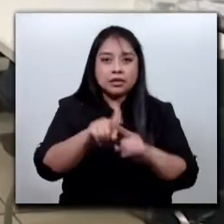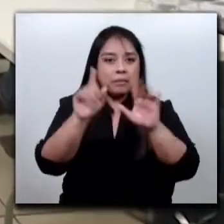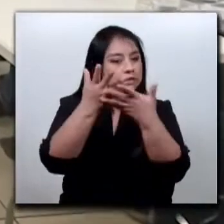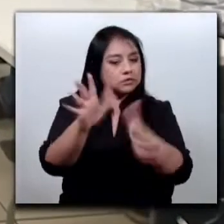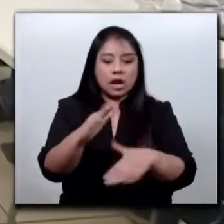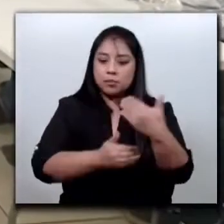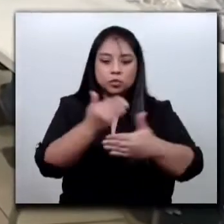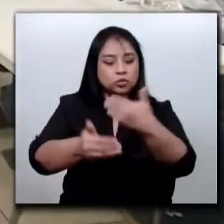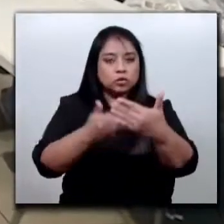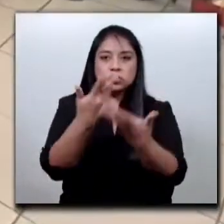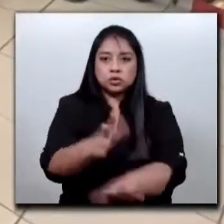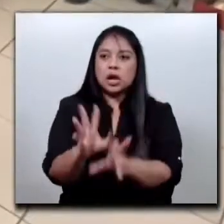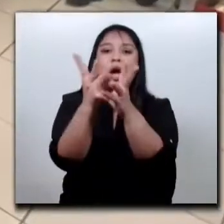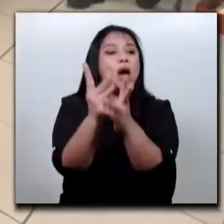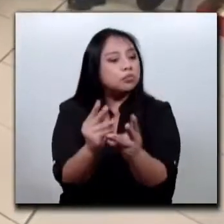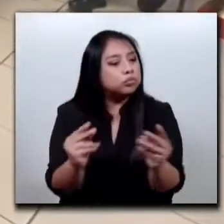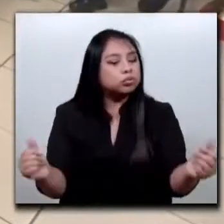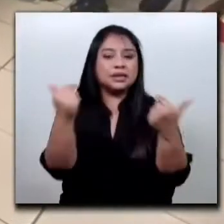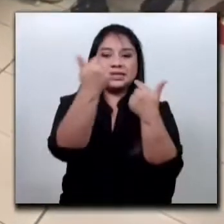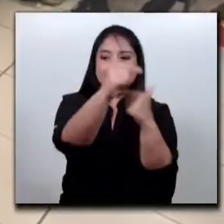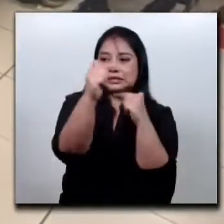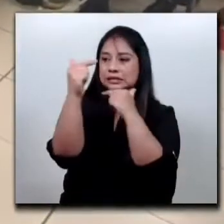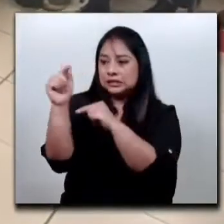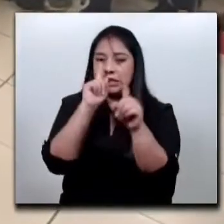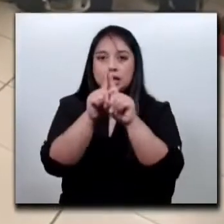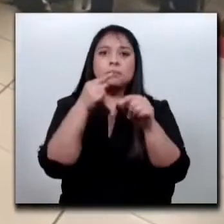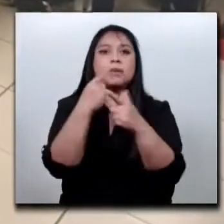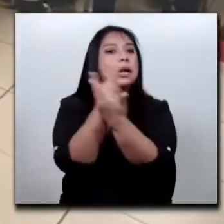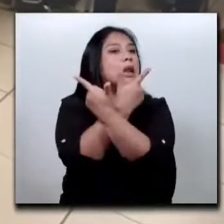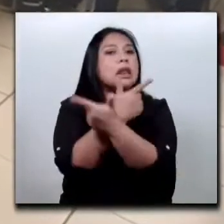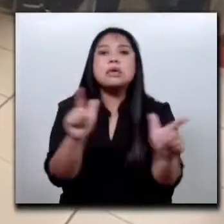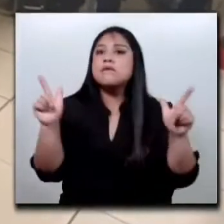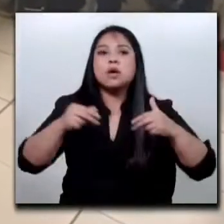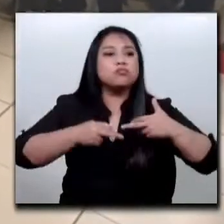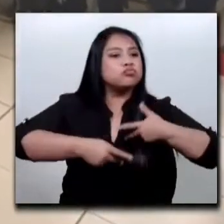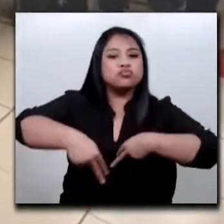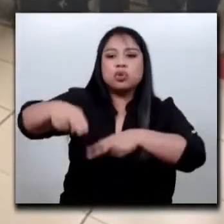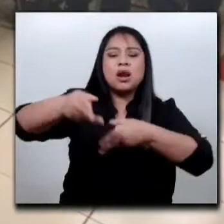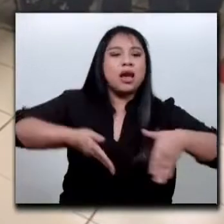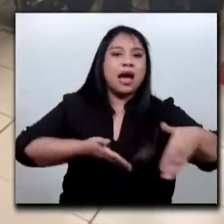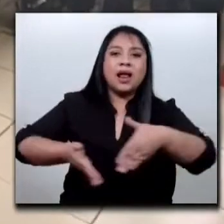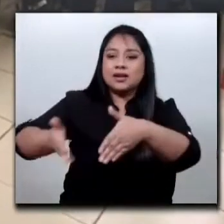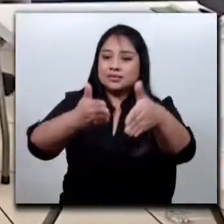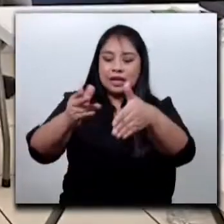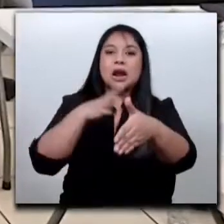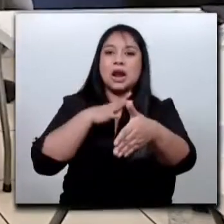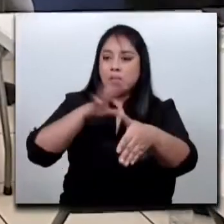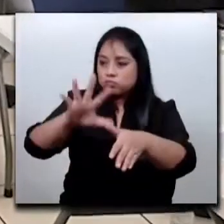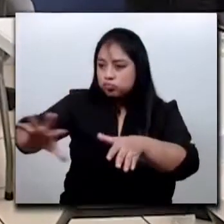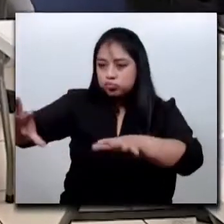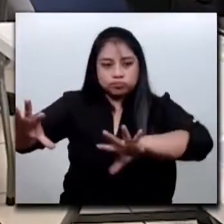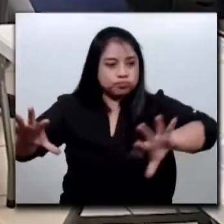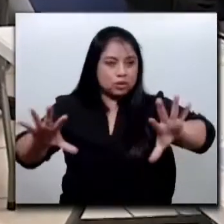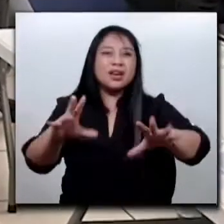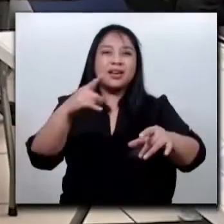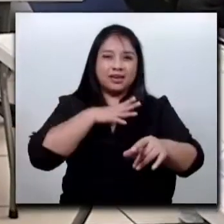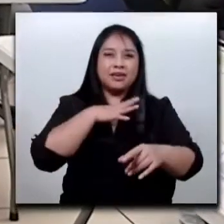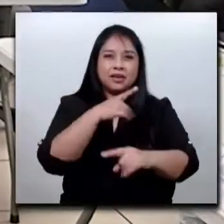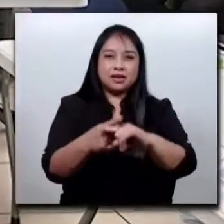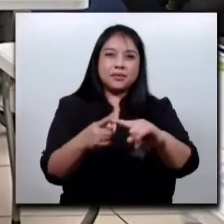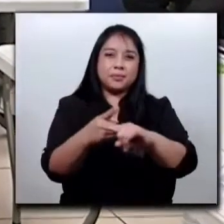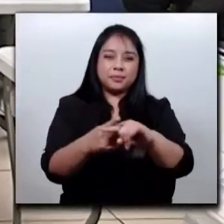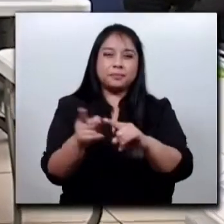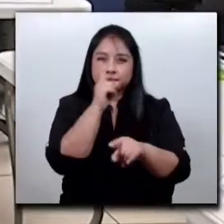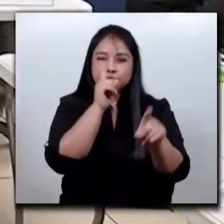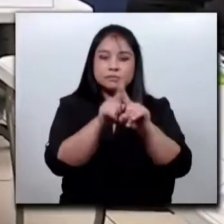las diferencias territoriales y la libre movilidad en la carretera que ambas comunidades comparten. Ambos acuerdos han